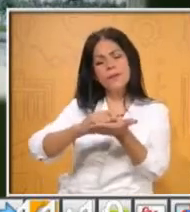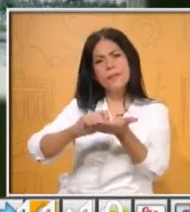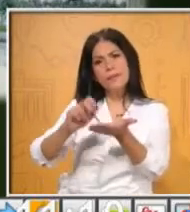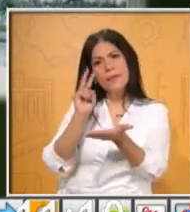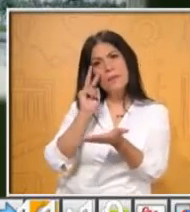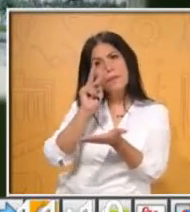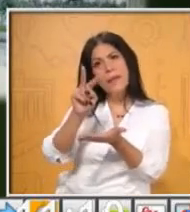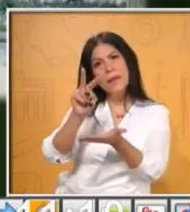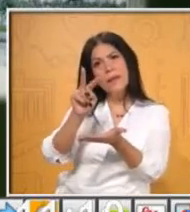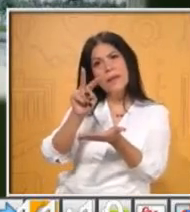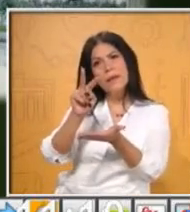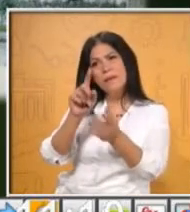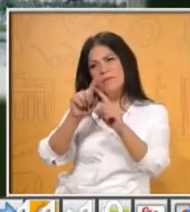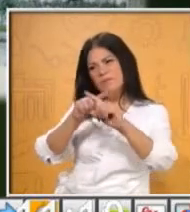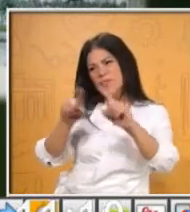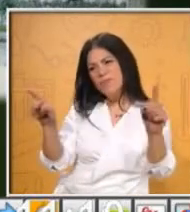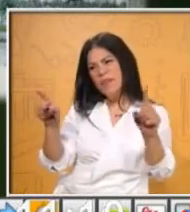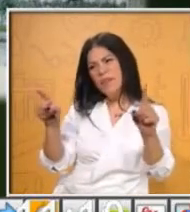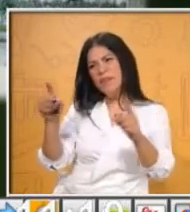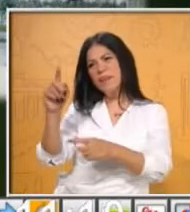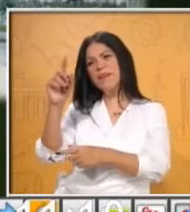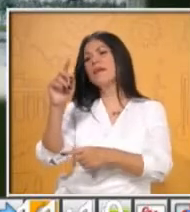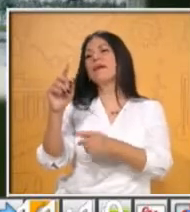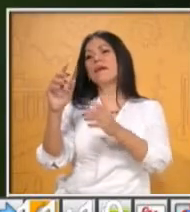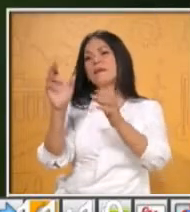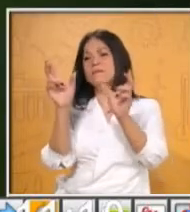que observas en esas imágenes?